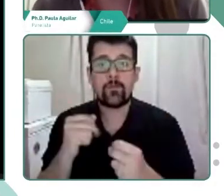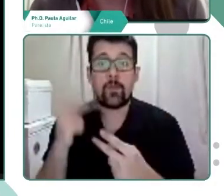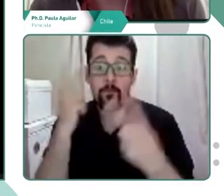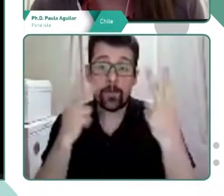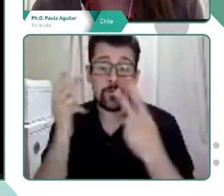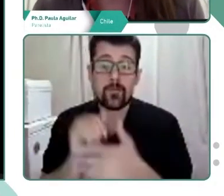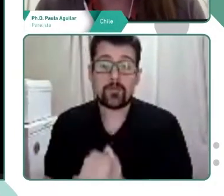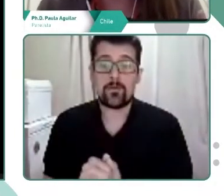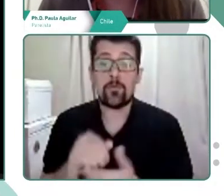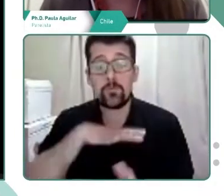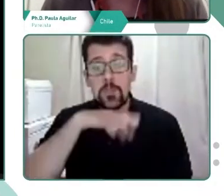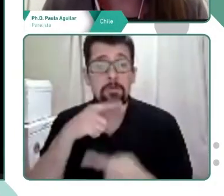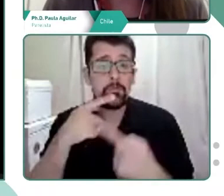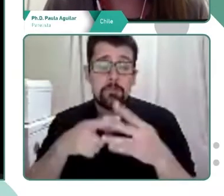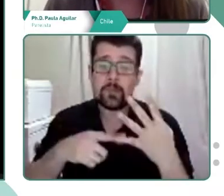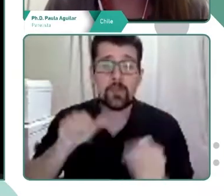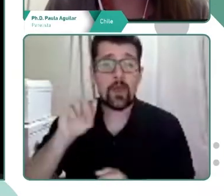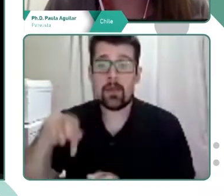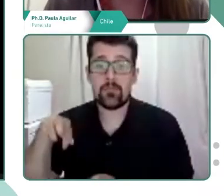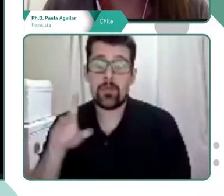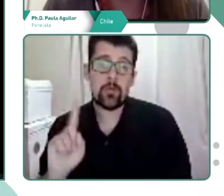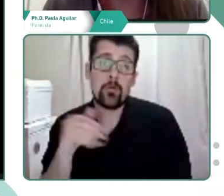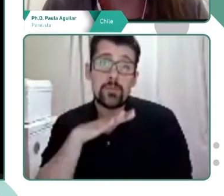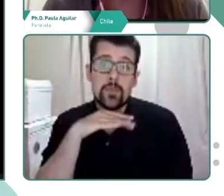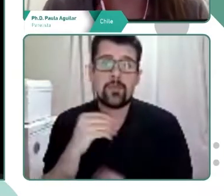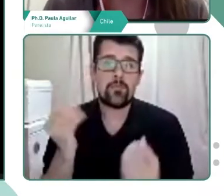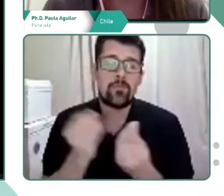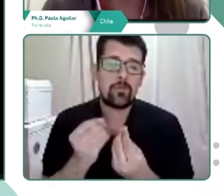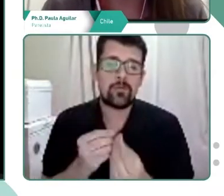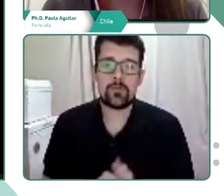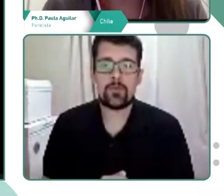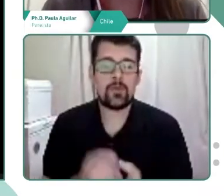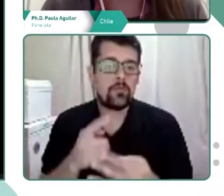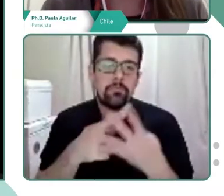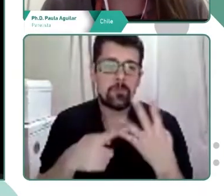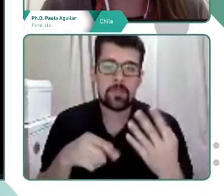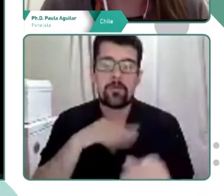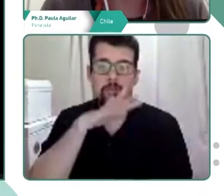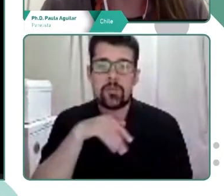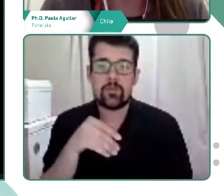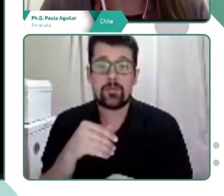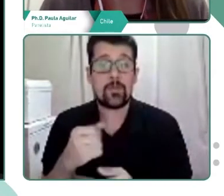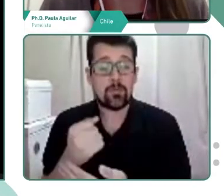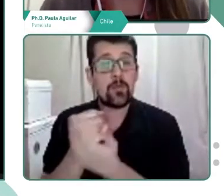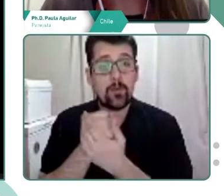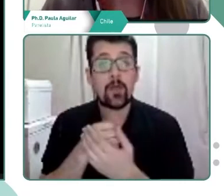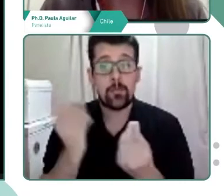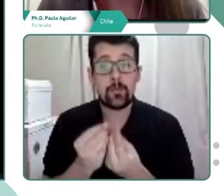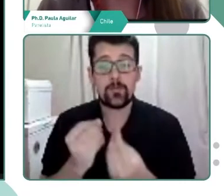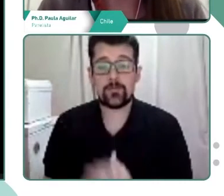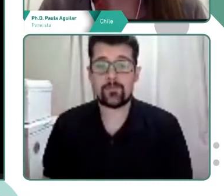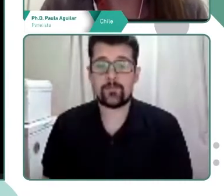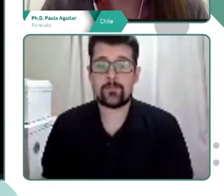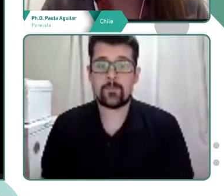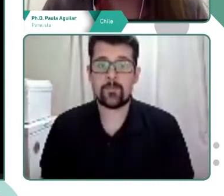plataformas que quizá no utilizábamos tan frecuentemente antes como Padlet, por ejemplo, y otras que fueron sumamente útiles. Bueno, y ahora